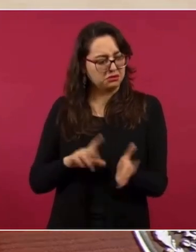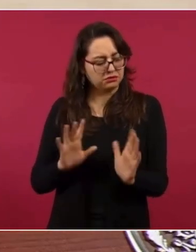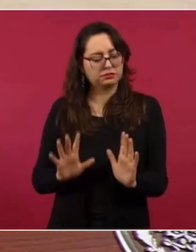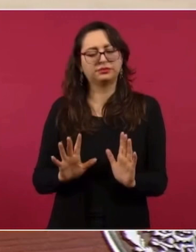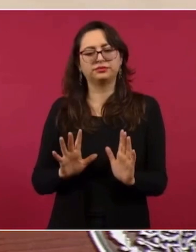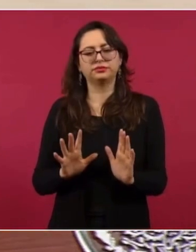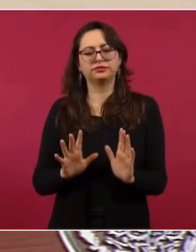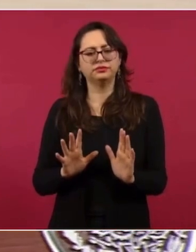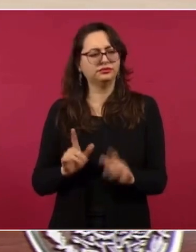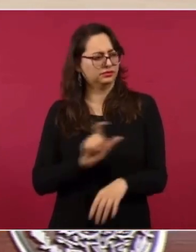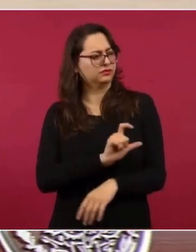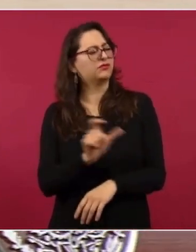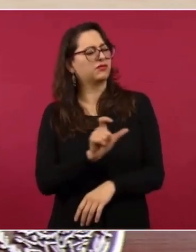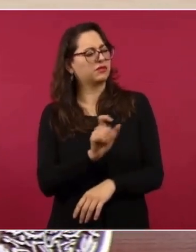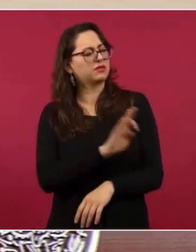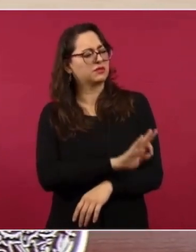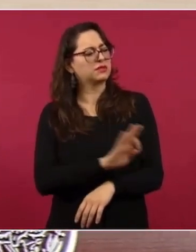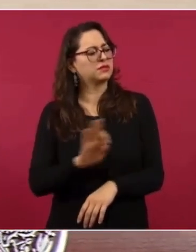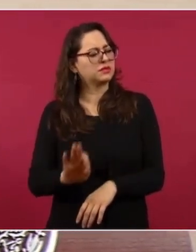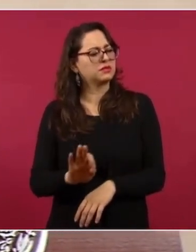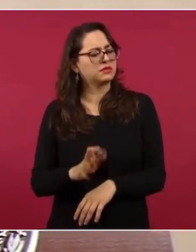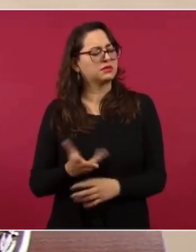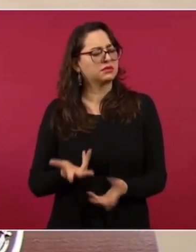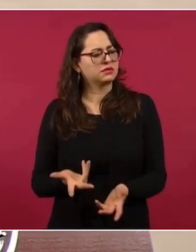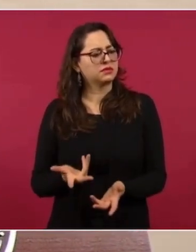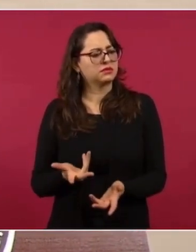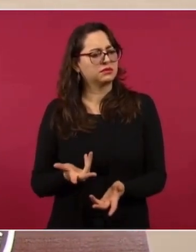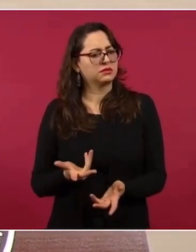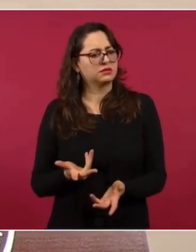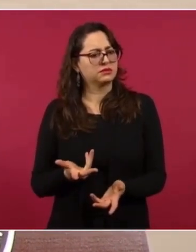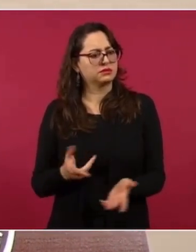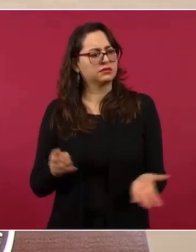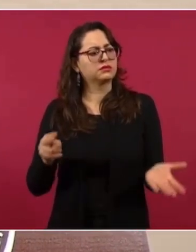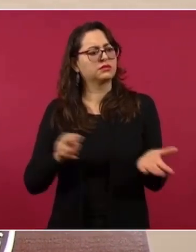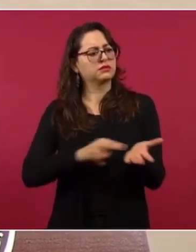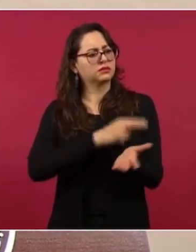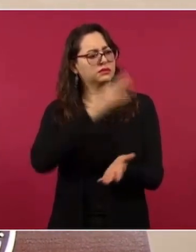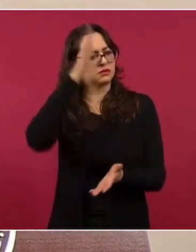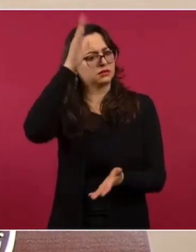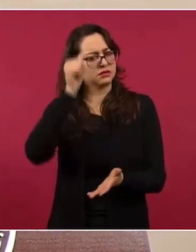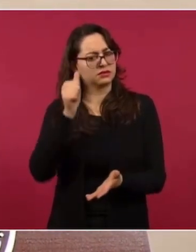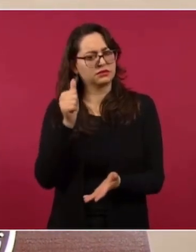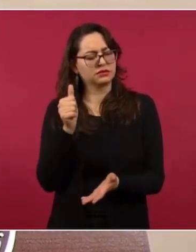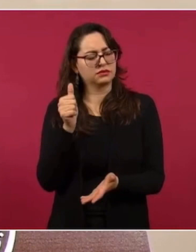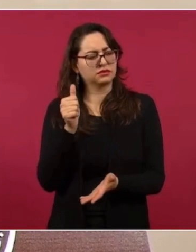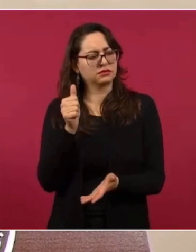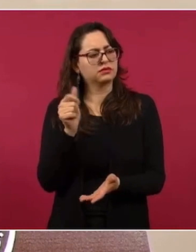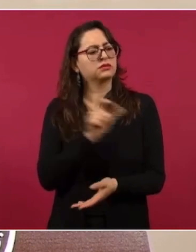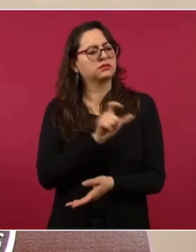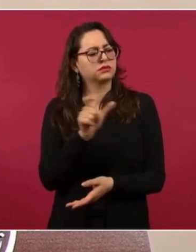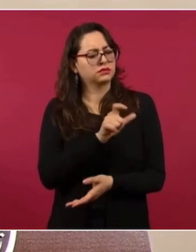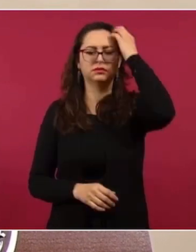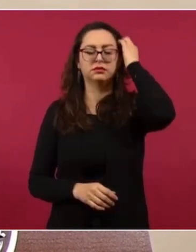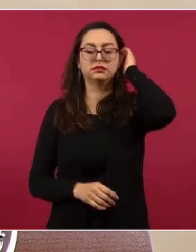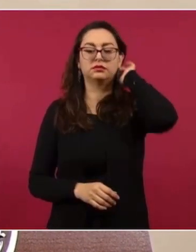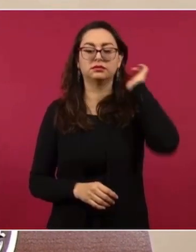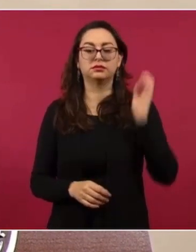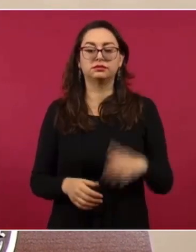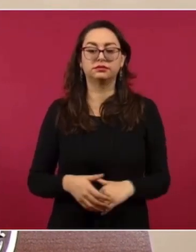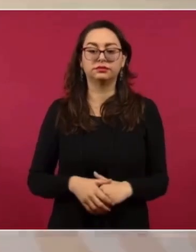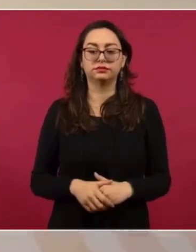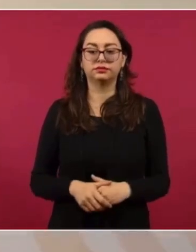¿Cuándo fue lo de la entrega o la firma del acuerdo? Porque se llevó un tiempo más.